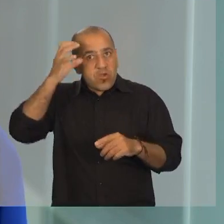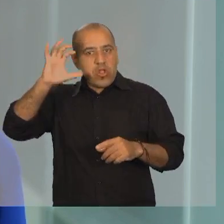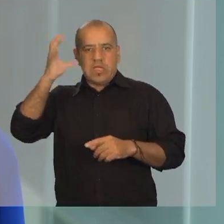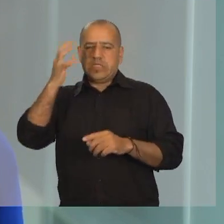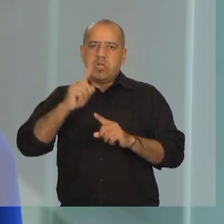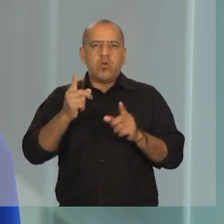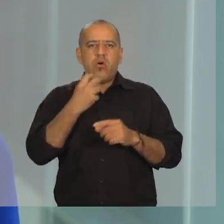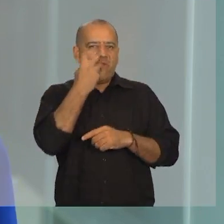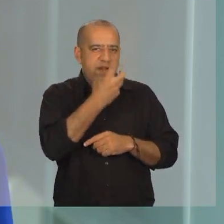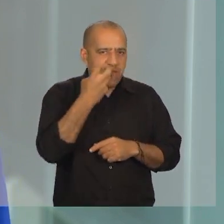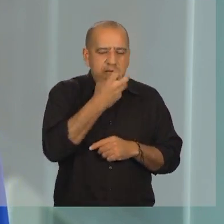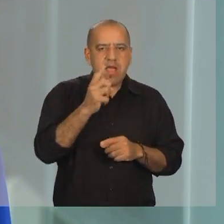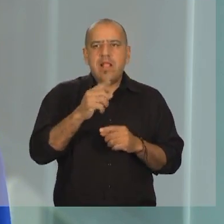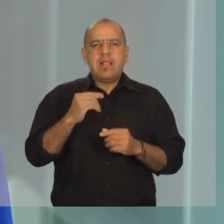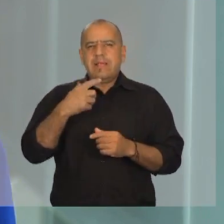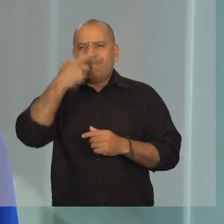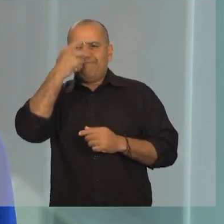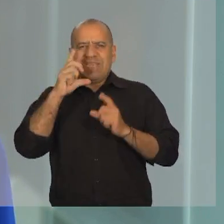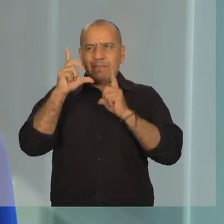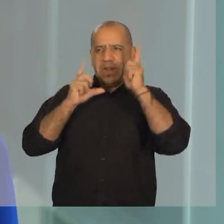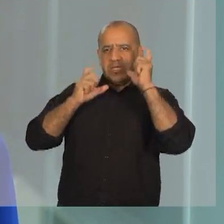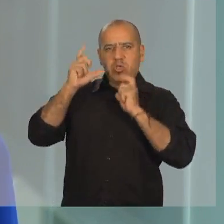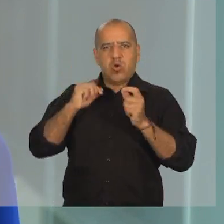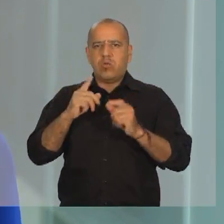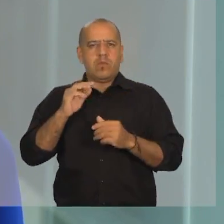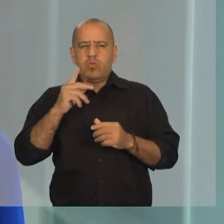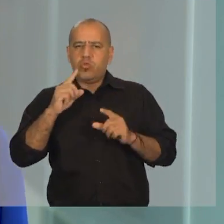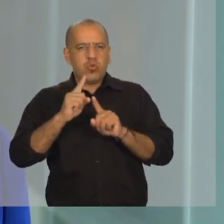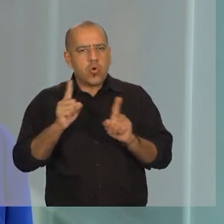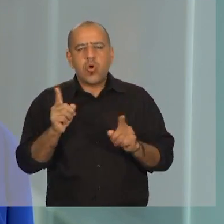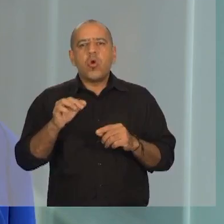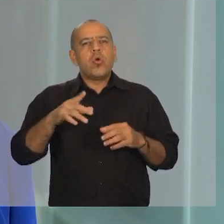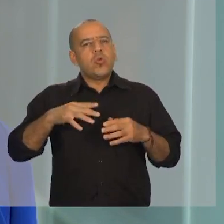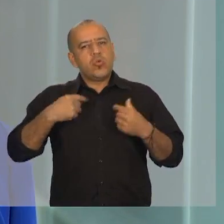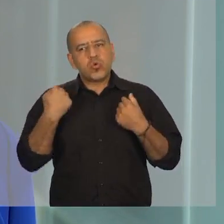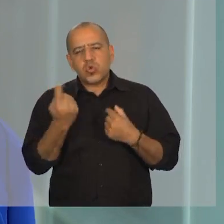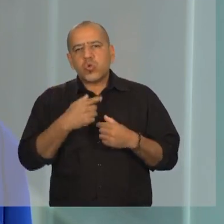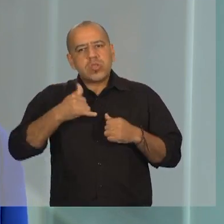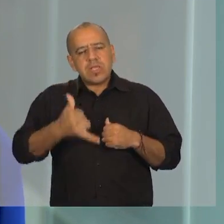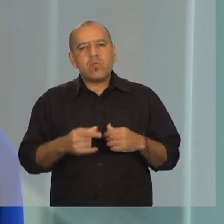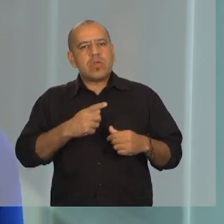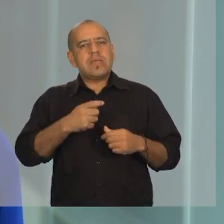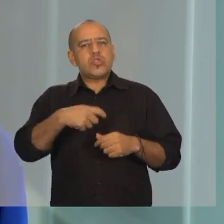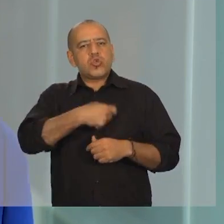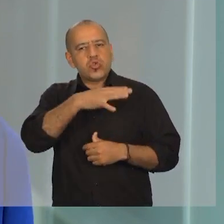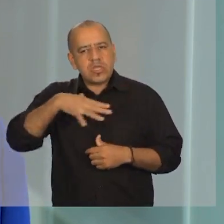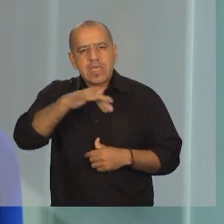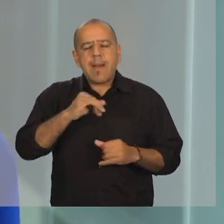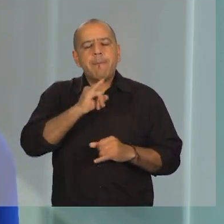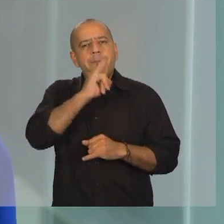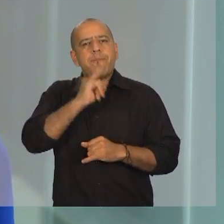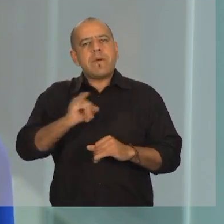ni física, ni verbal, ni gestual, ser protagonistas de una sociedad en paz, donde del debate